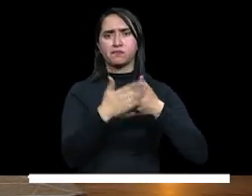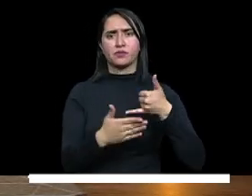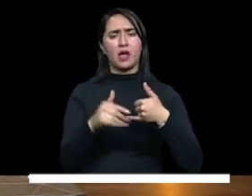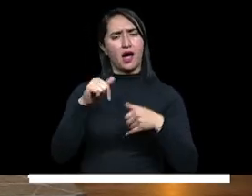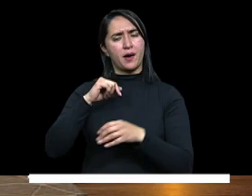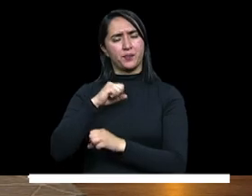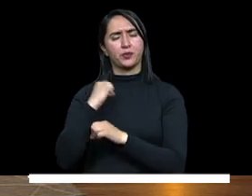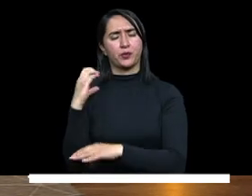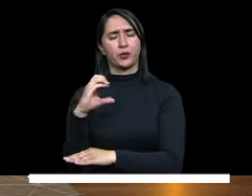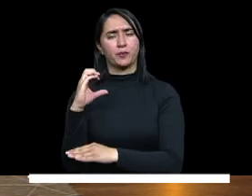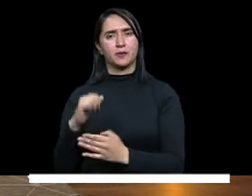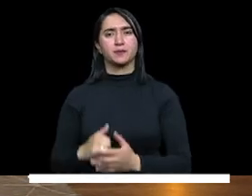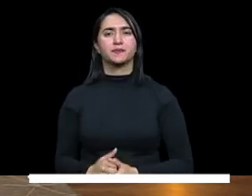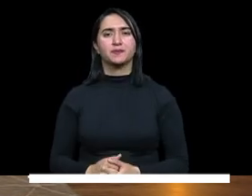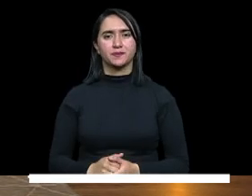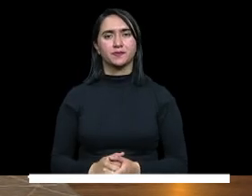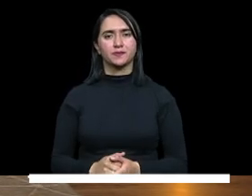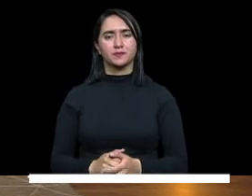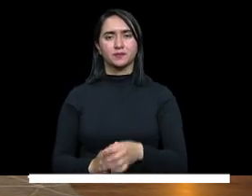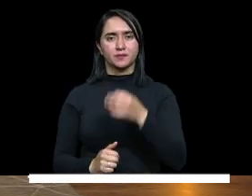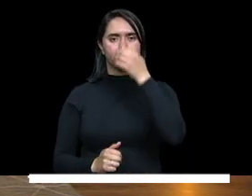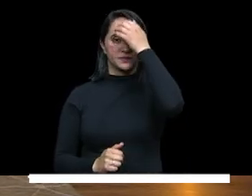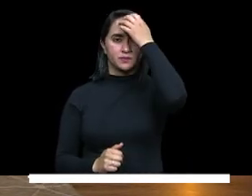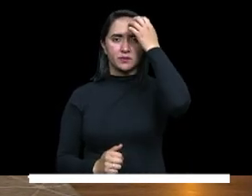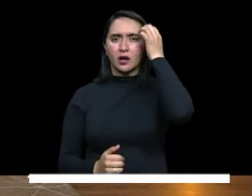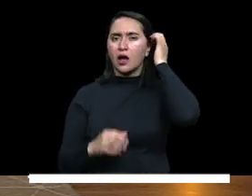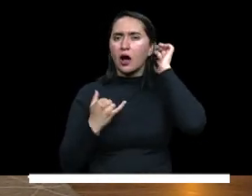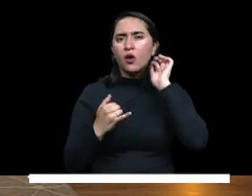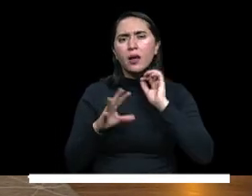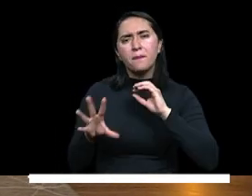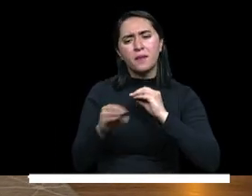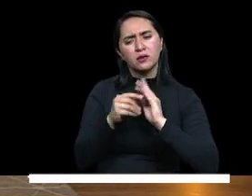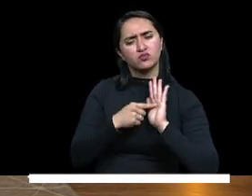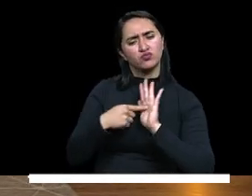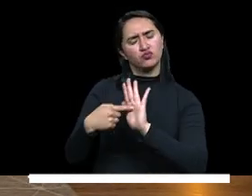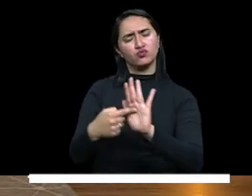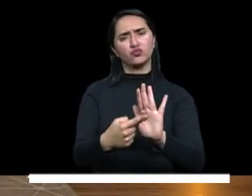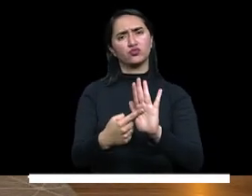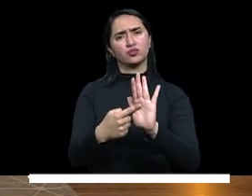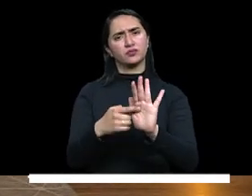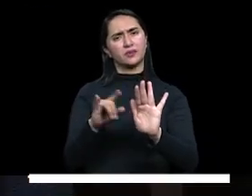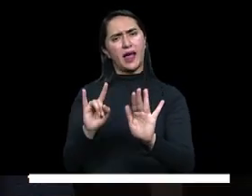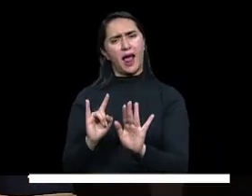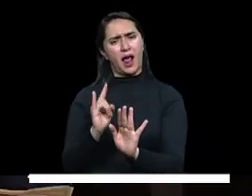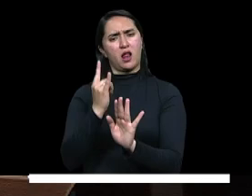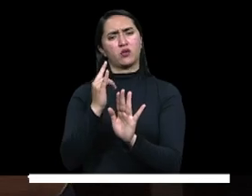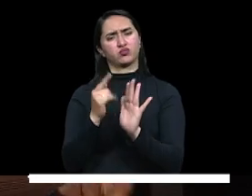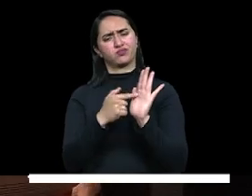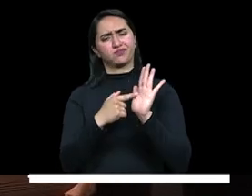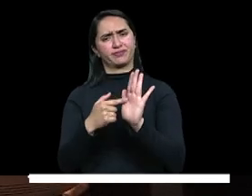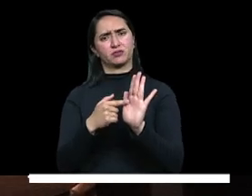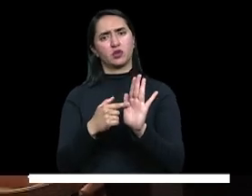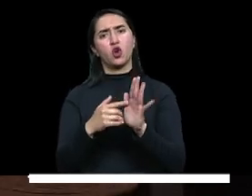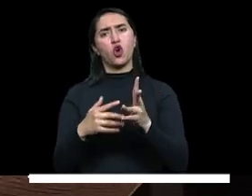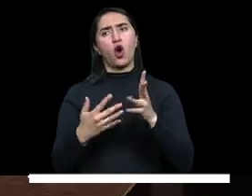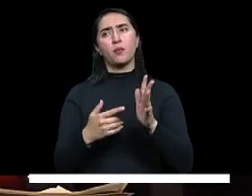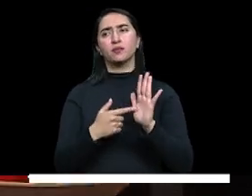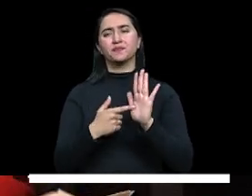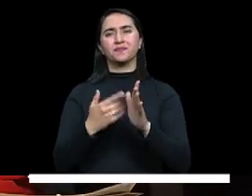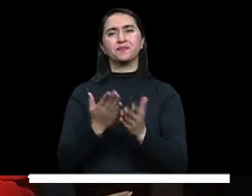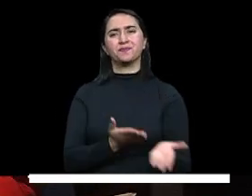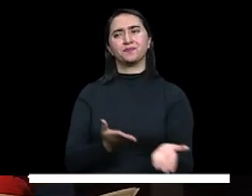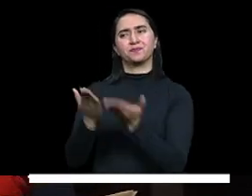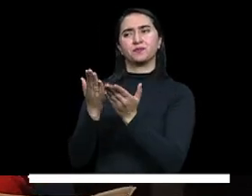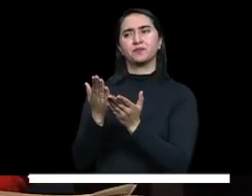Pues qué mejor, ministra y viceministro, que ver algo de lo que usted nos está contando. Precisamente los invitamos a ver este